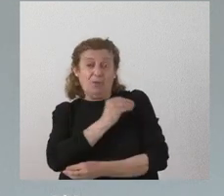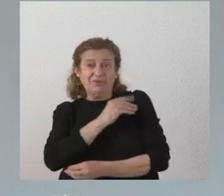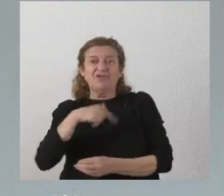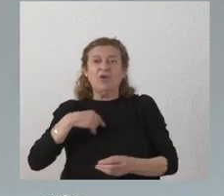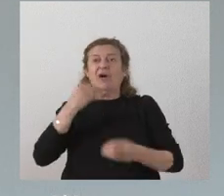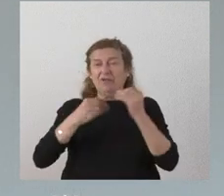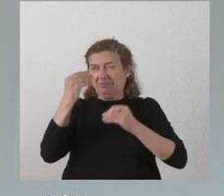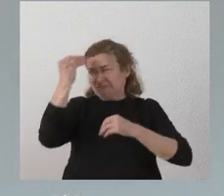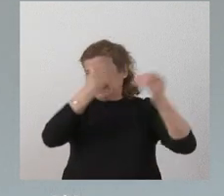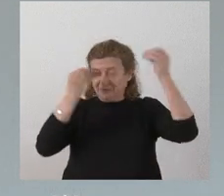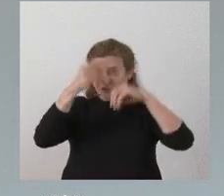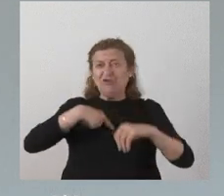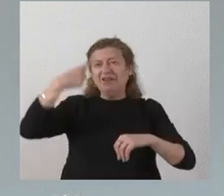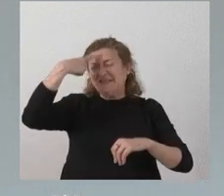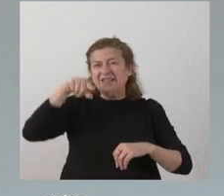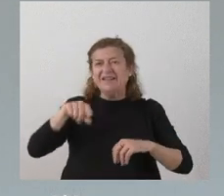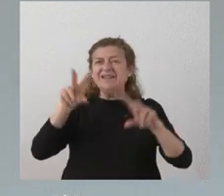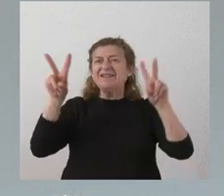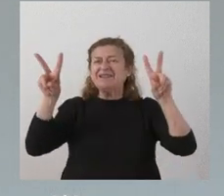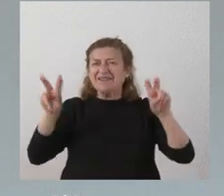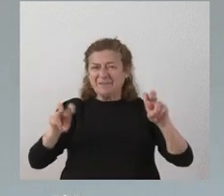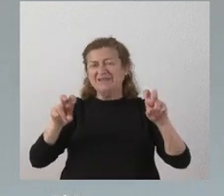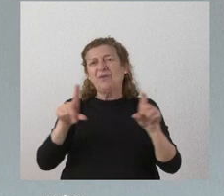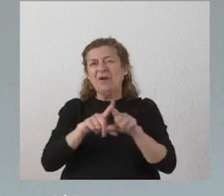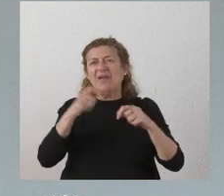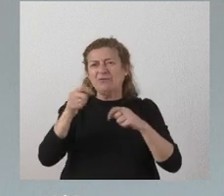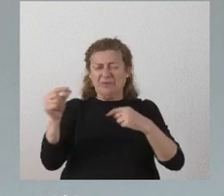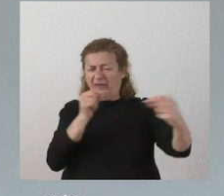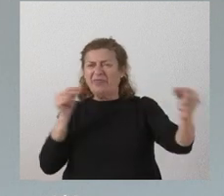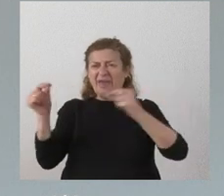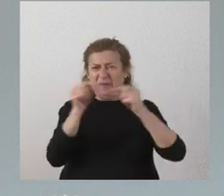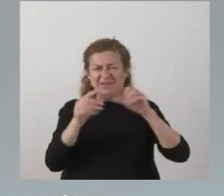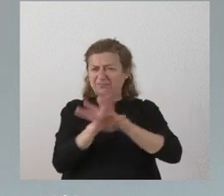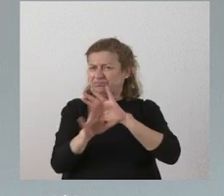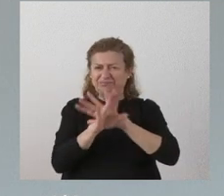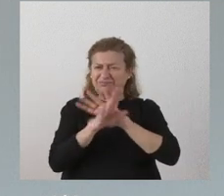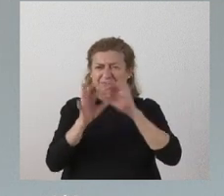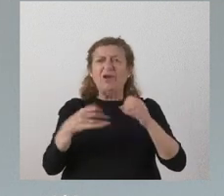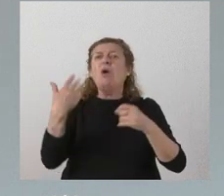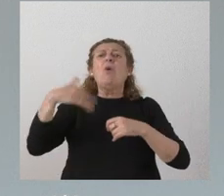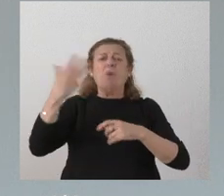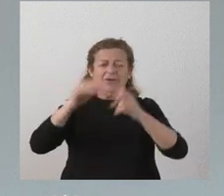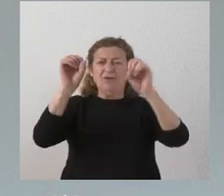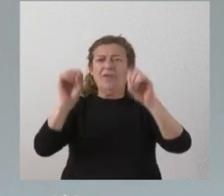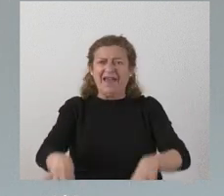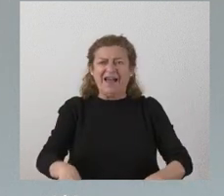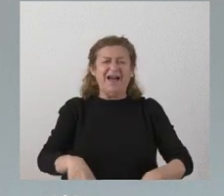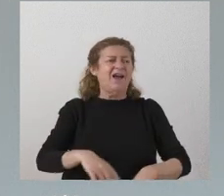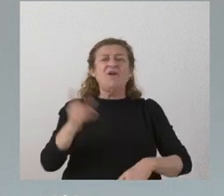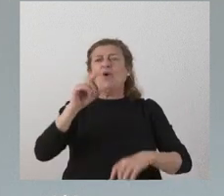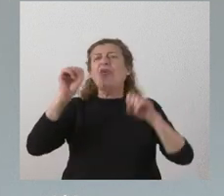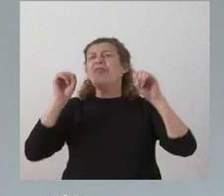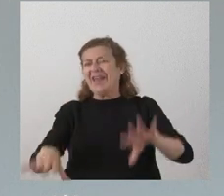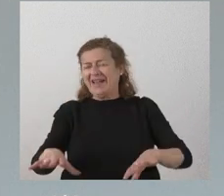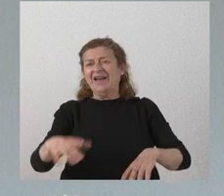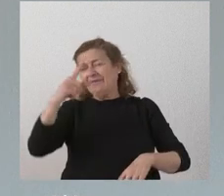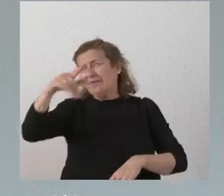una reflexión porque yo sé que estas cuestiones se prestan a un debate continuo de cuando deja uno o no deja un puesto vamos